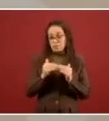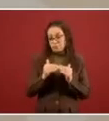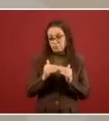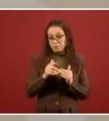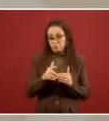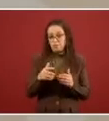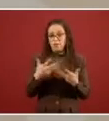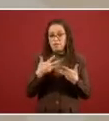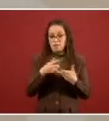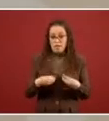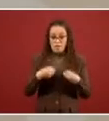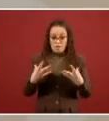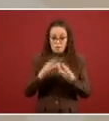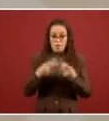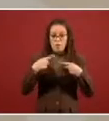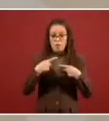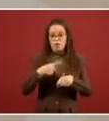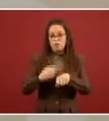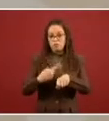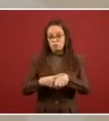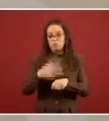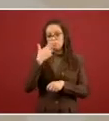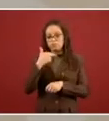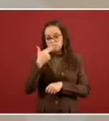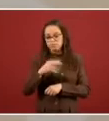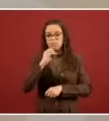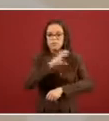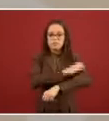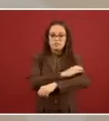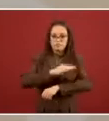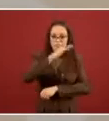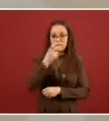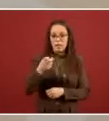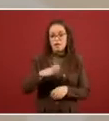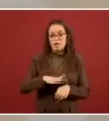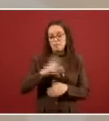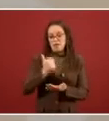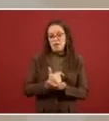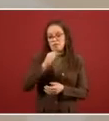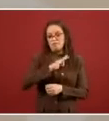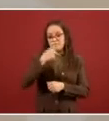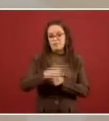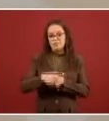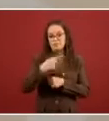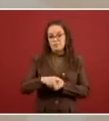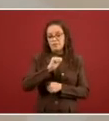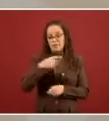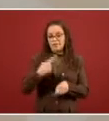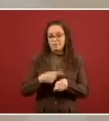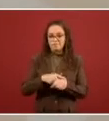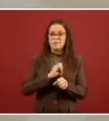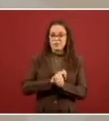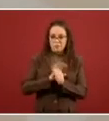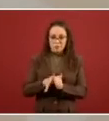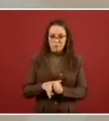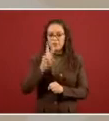diabetes, hipertensión o alguna de las enfermedades crónicas que aumentan el riesgo de complicaciones de COVID, es muy